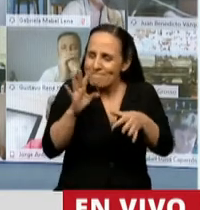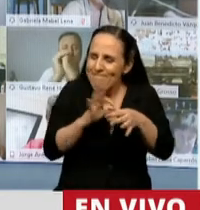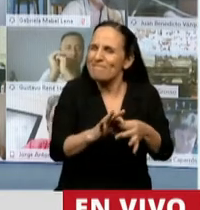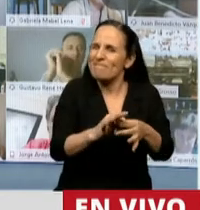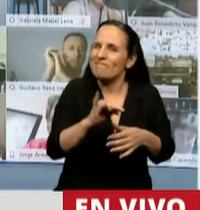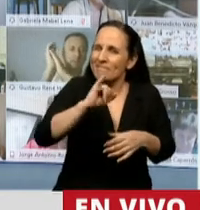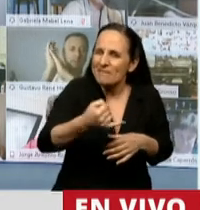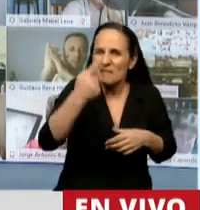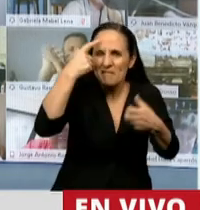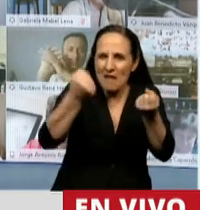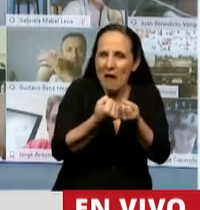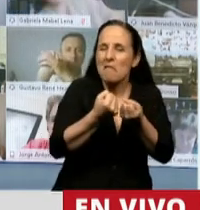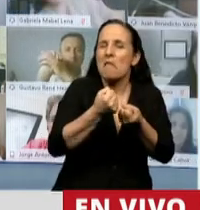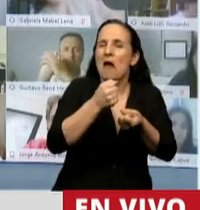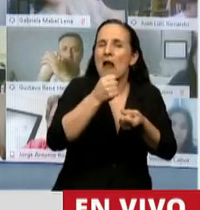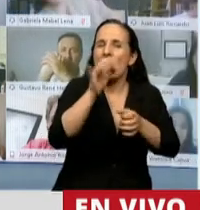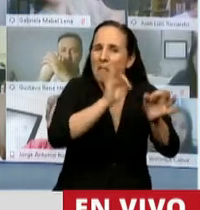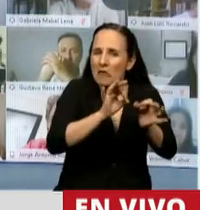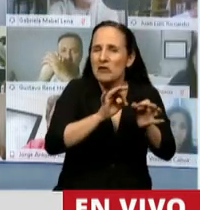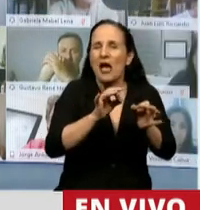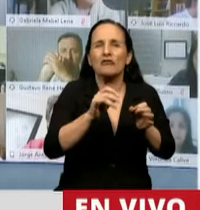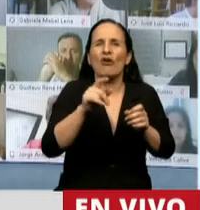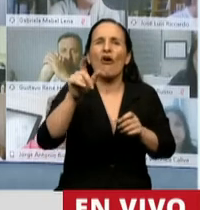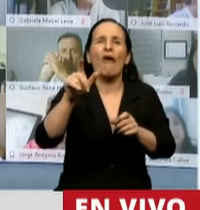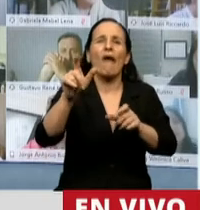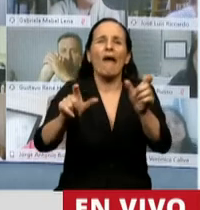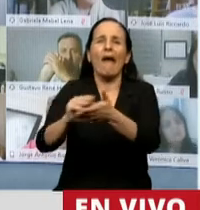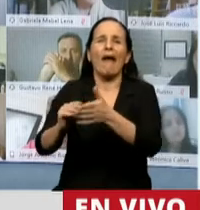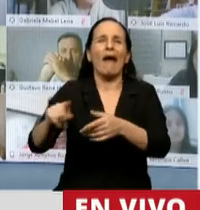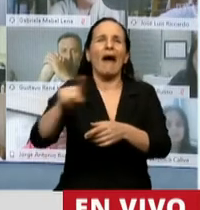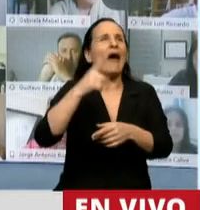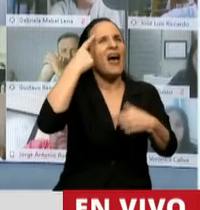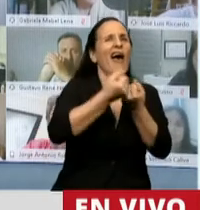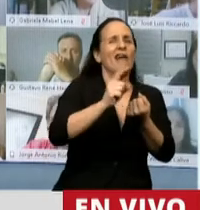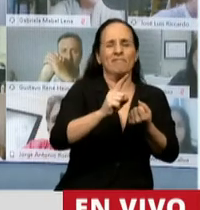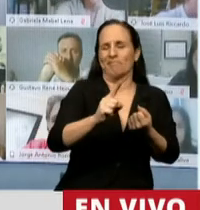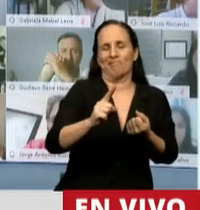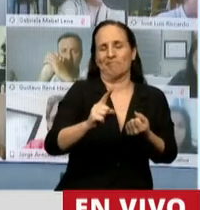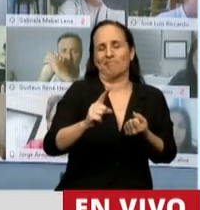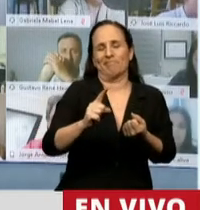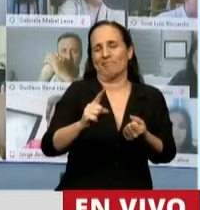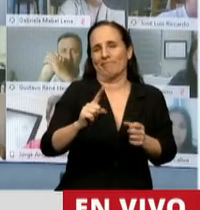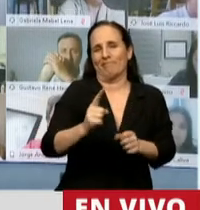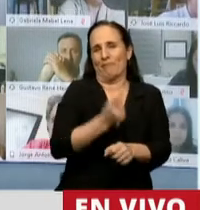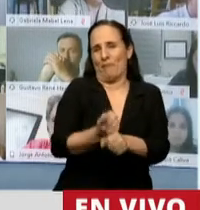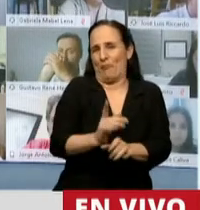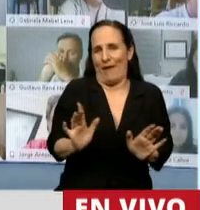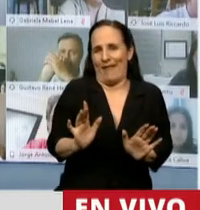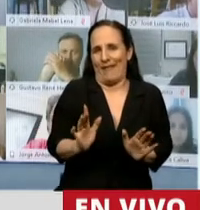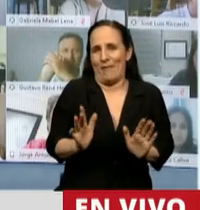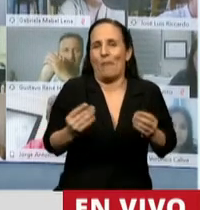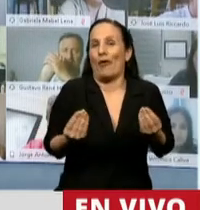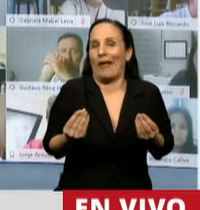en el espíritu del proyecto. Creo que nadie puede estar en desacuerdo en que la Nación